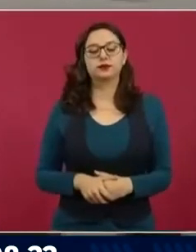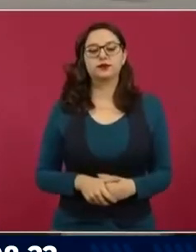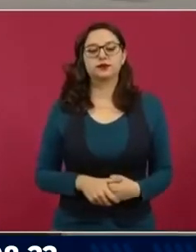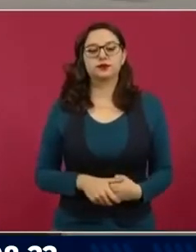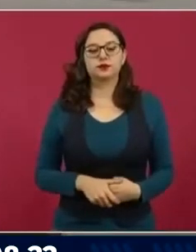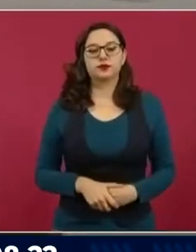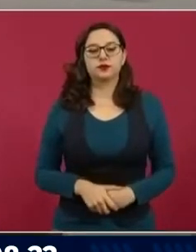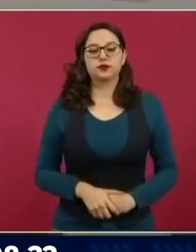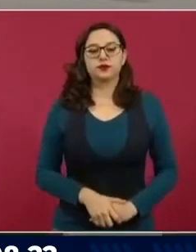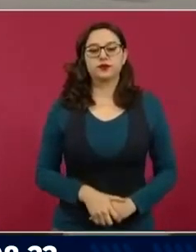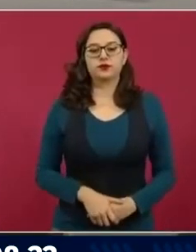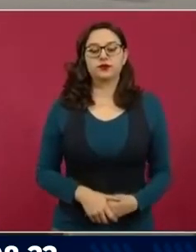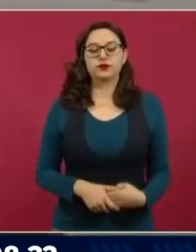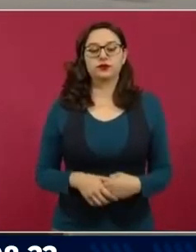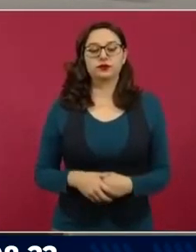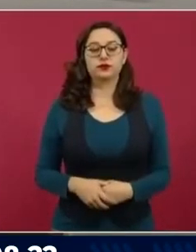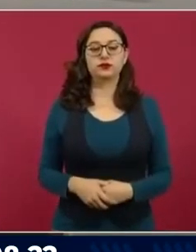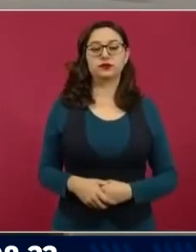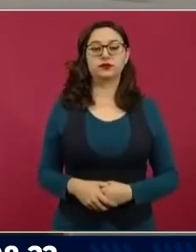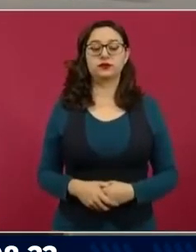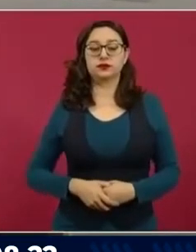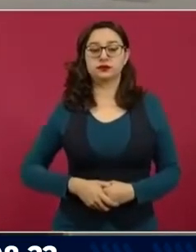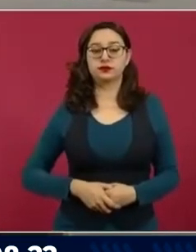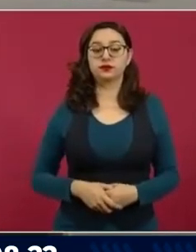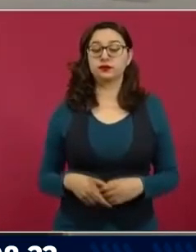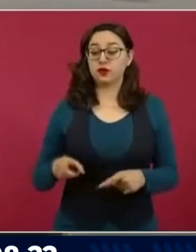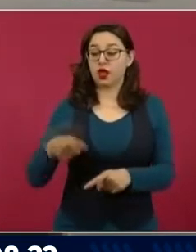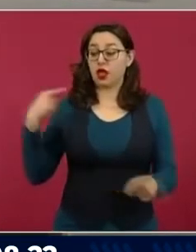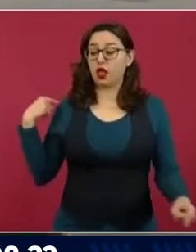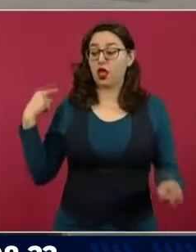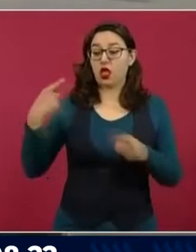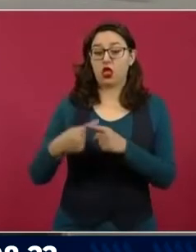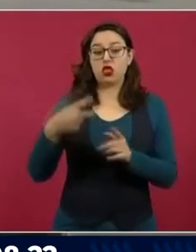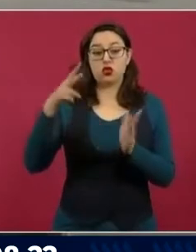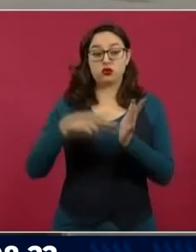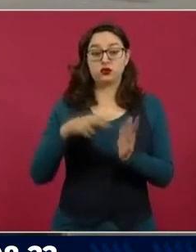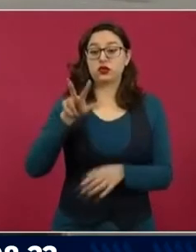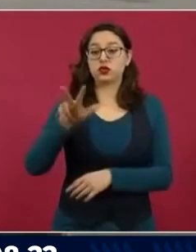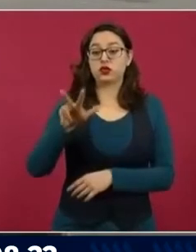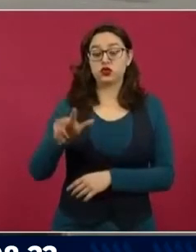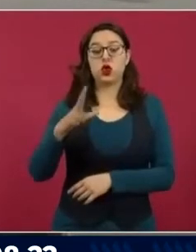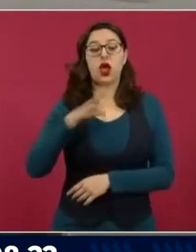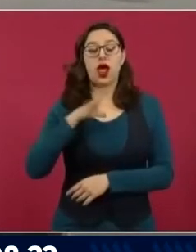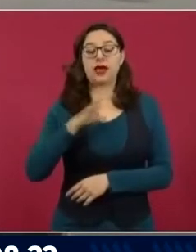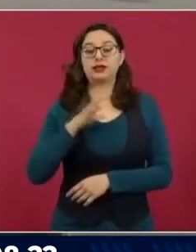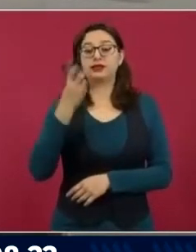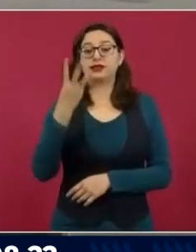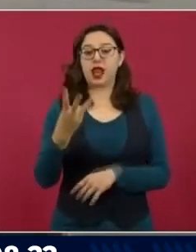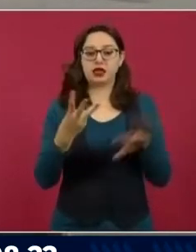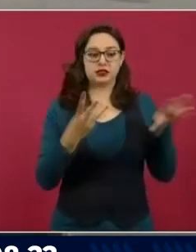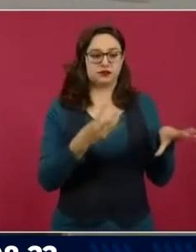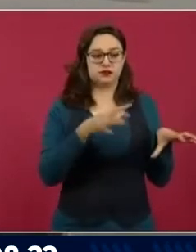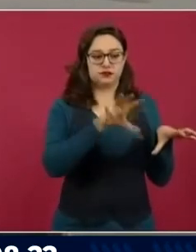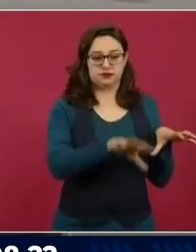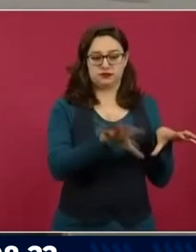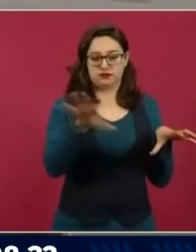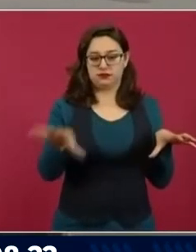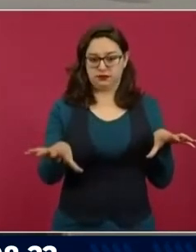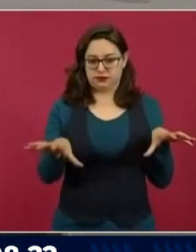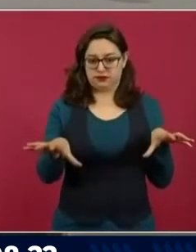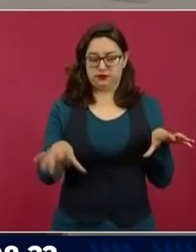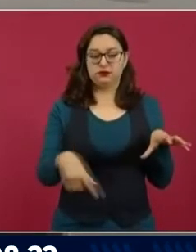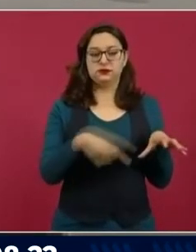privatizado como se pretendió en el sexaño pasado. Claudia Sheinbaum, jefa de gobierno de la Ciudad de México, detalló los